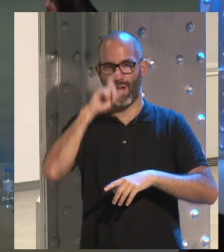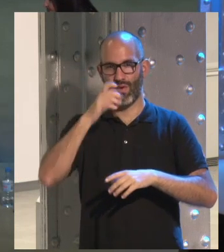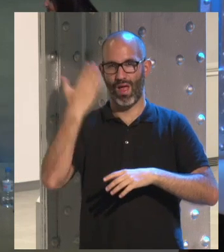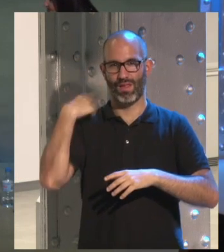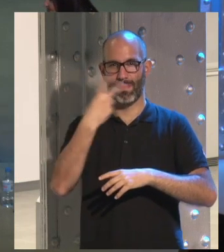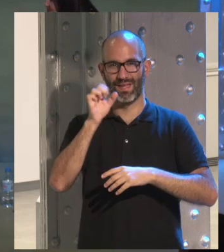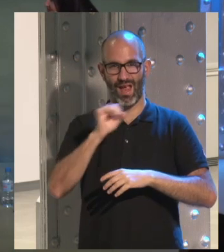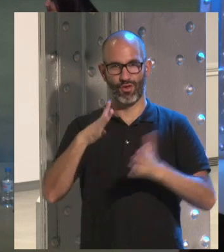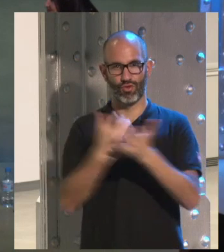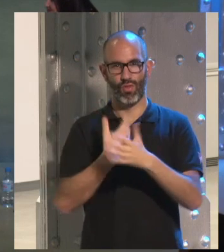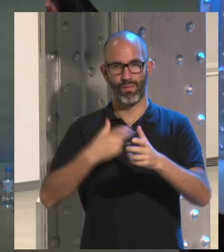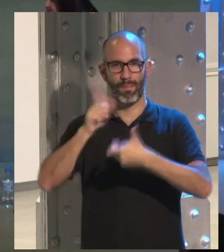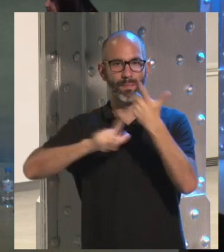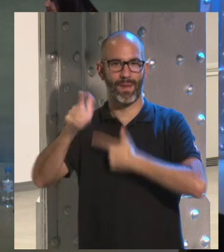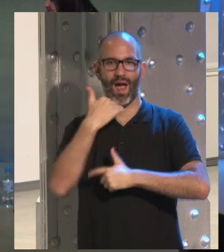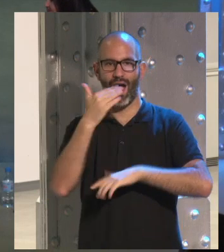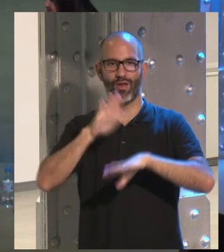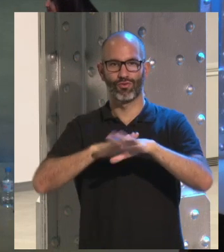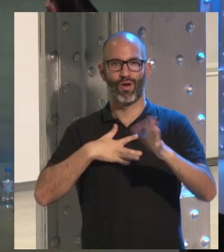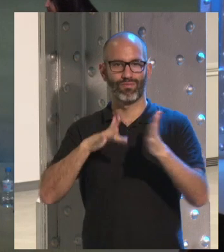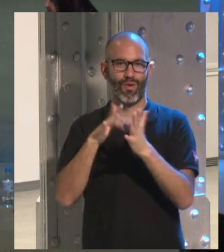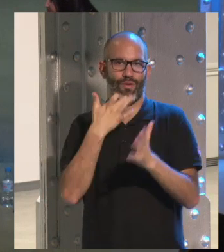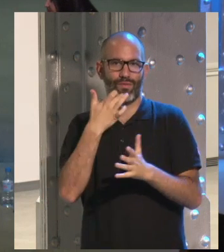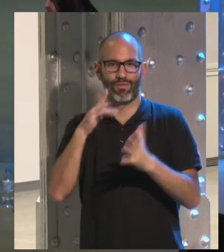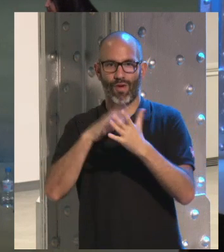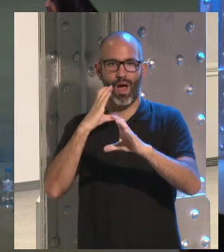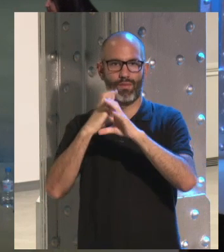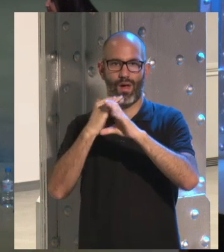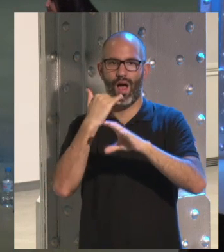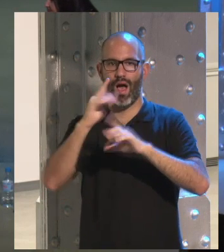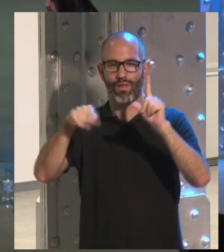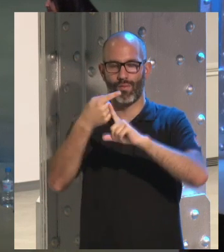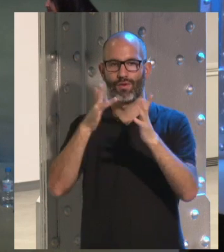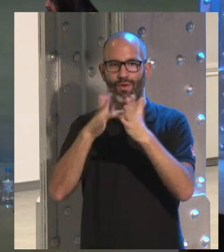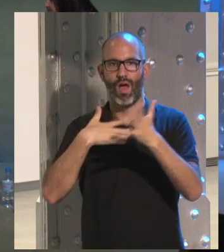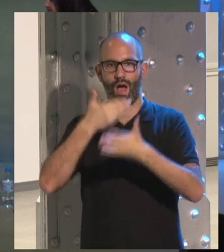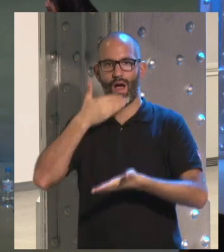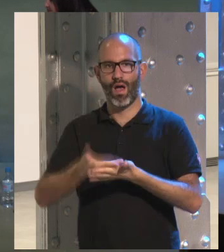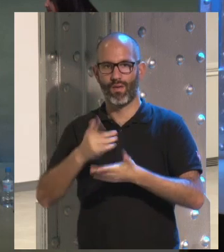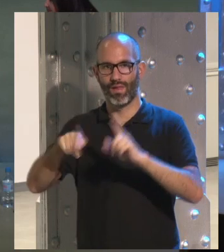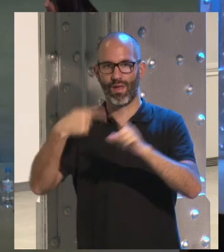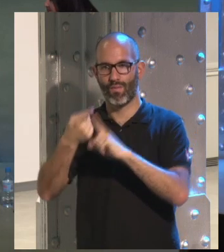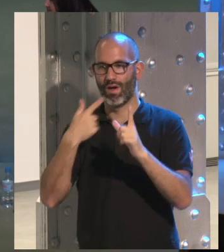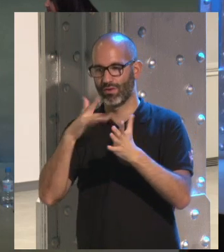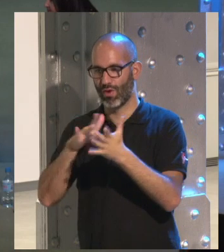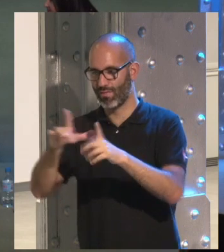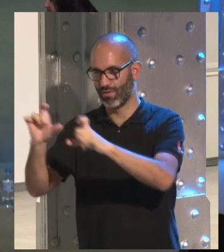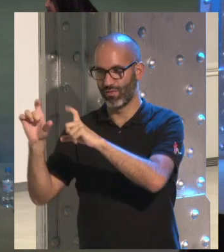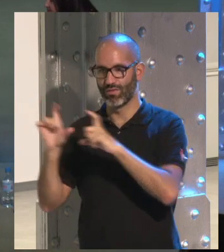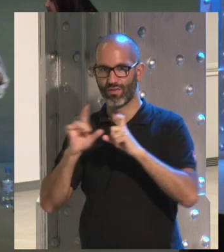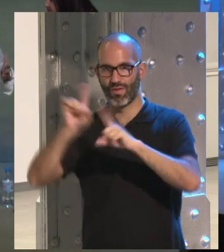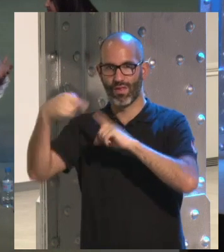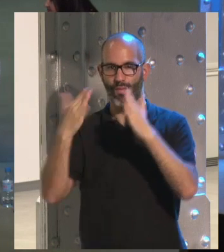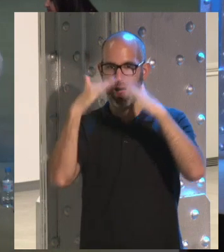aburridos como más sopas y había un tipo sacándose fotos de todo tipo y luego nos enseñó las fotos al cabo de tres meses merendando en su casa